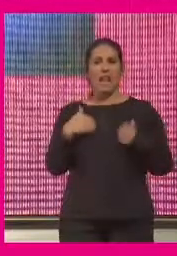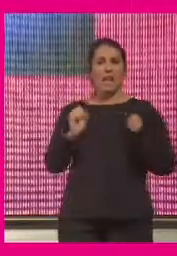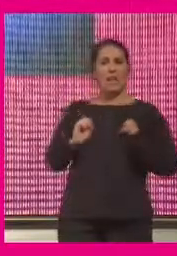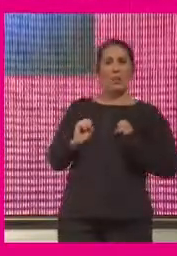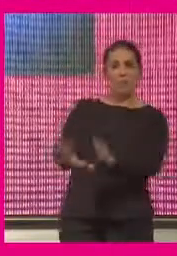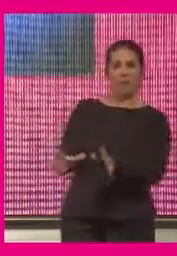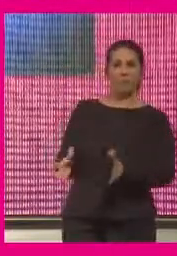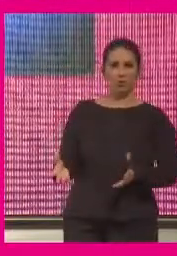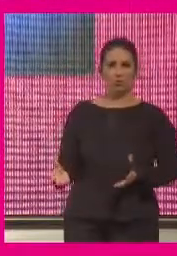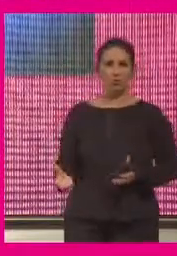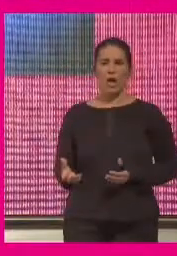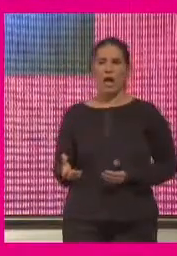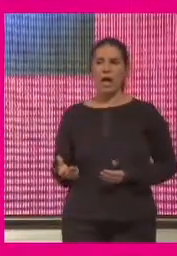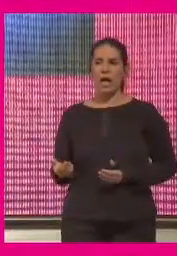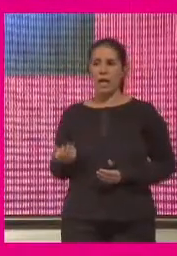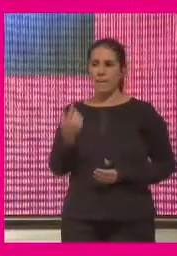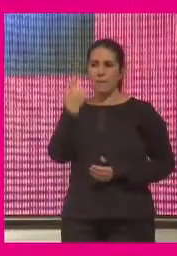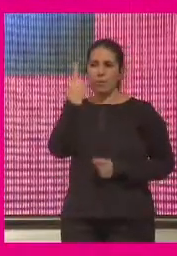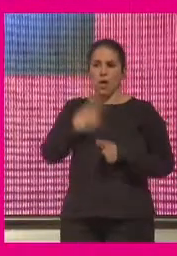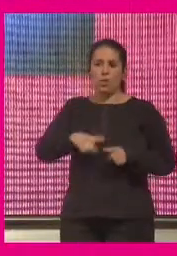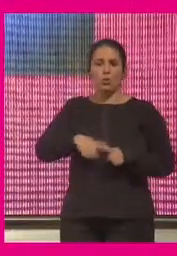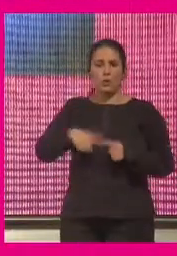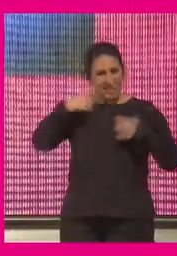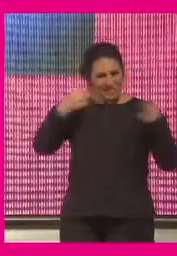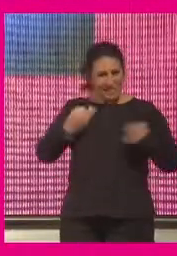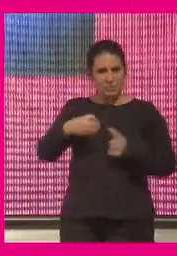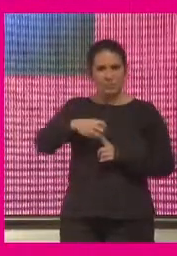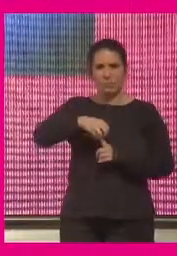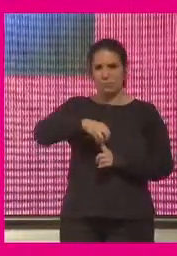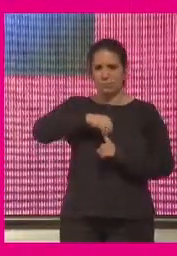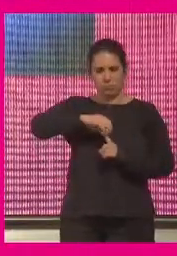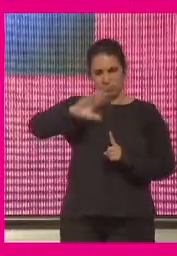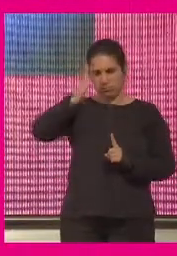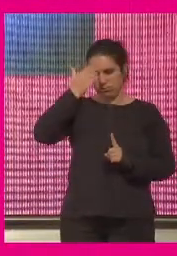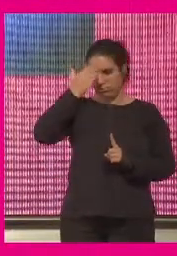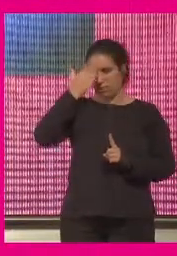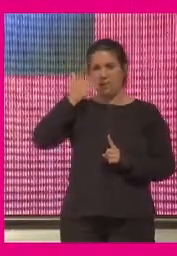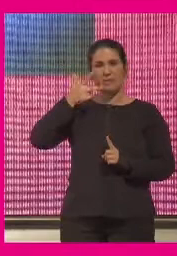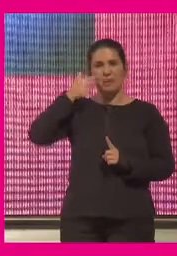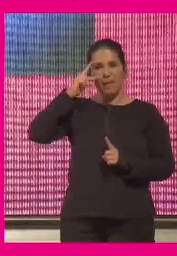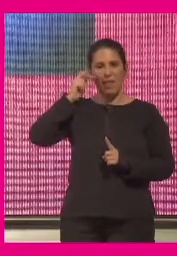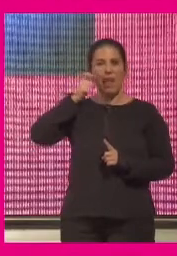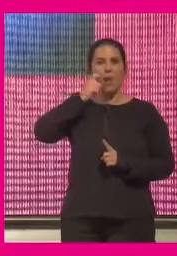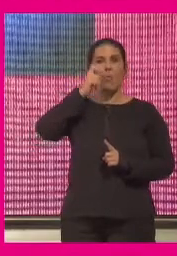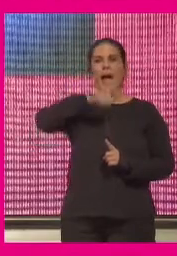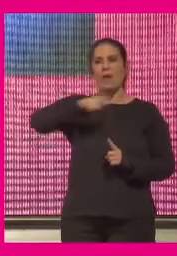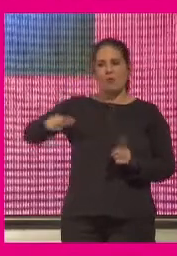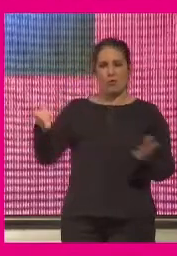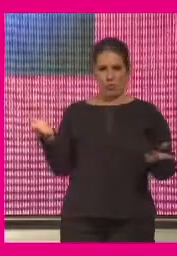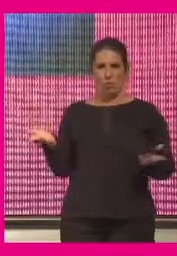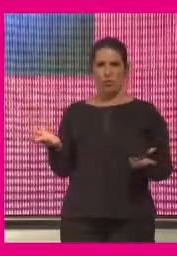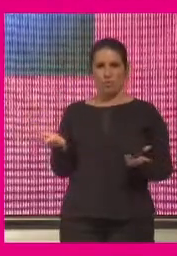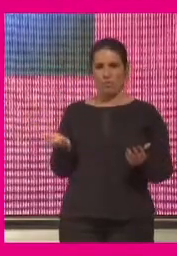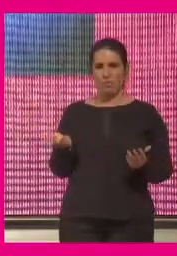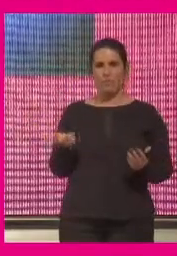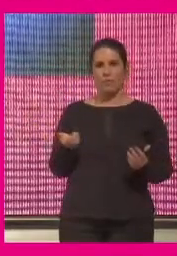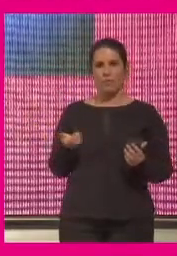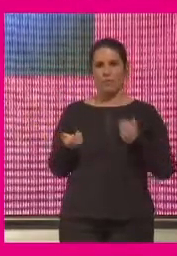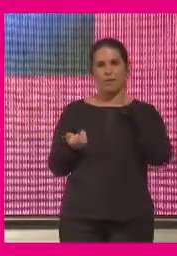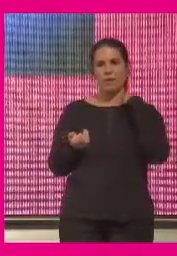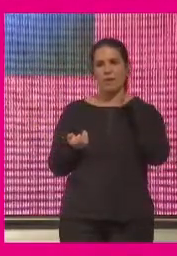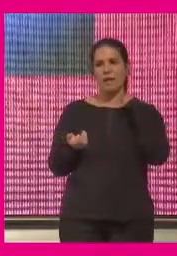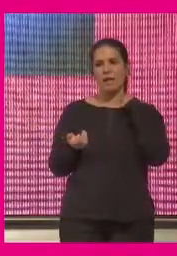renunciando a algo realmente central en la experiencia del humano que es que el